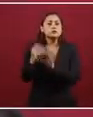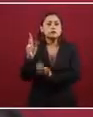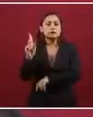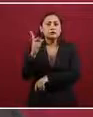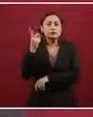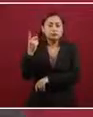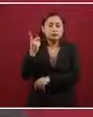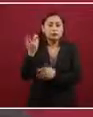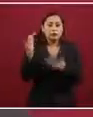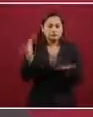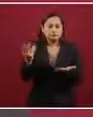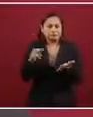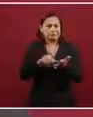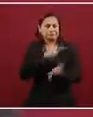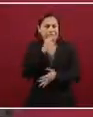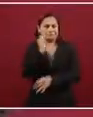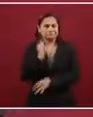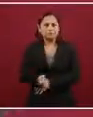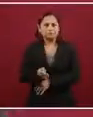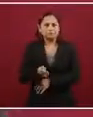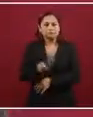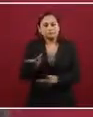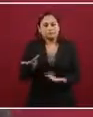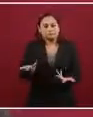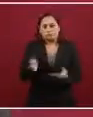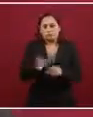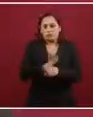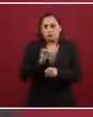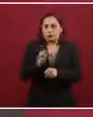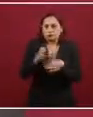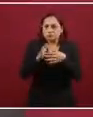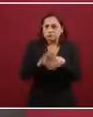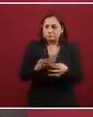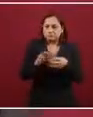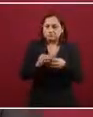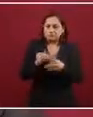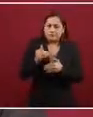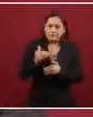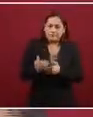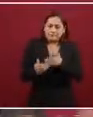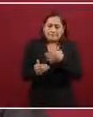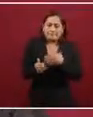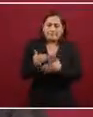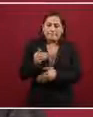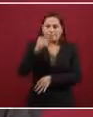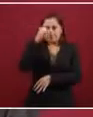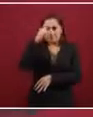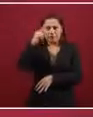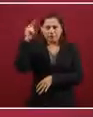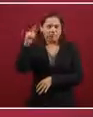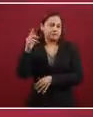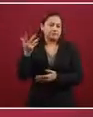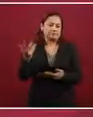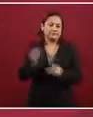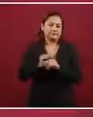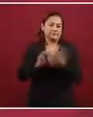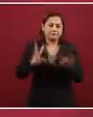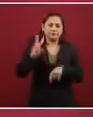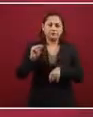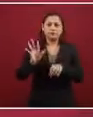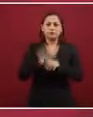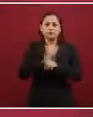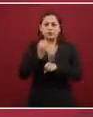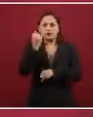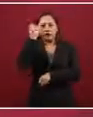Entonces, vamos avanzando. Y pues no es sencillo, no es sencillo porque tenemos ideas distintas, pero vamos